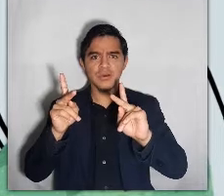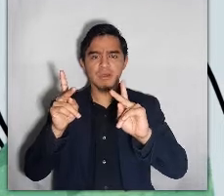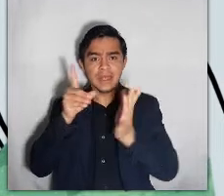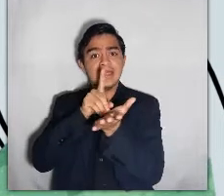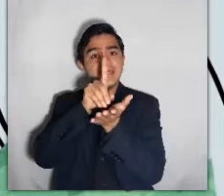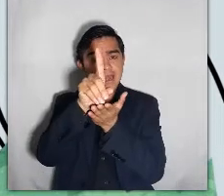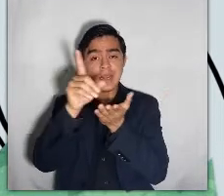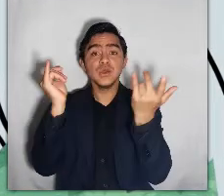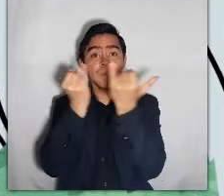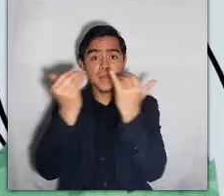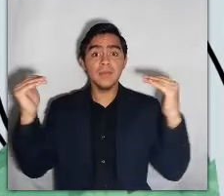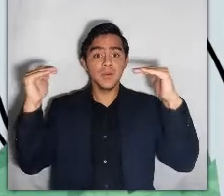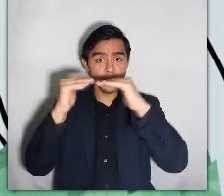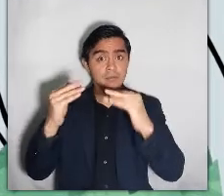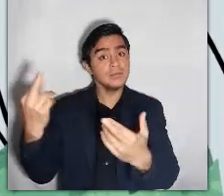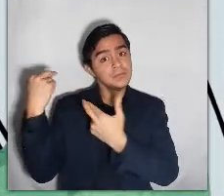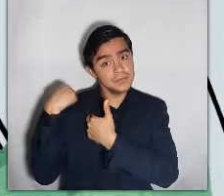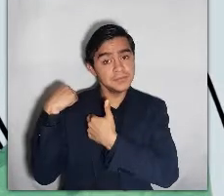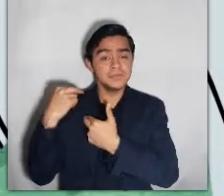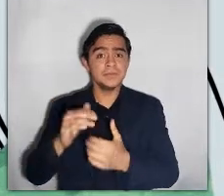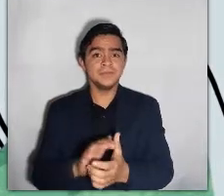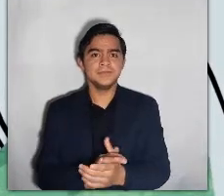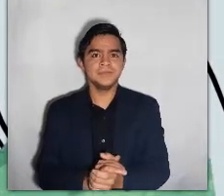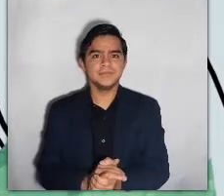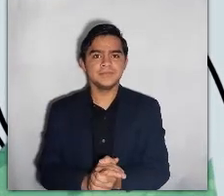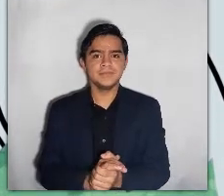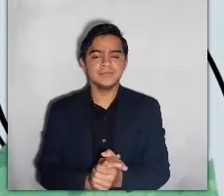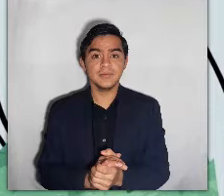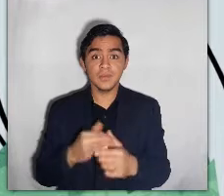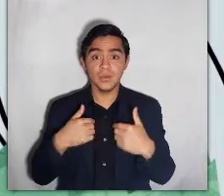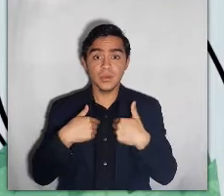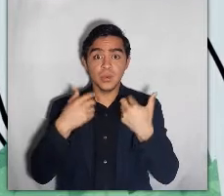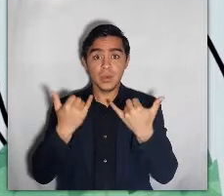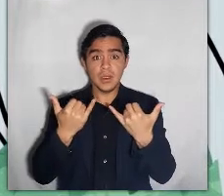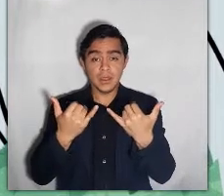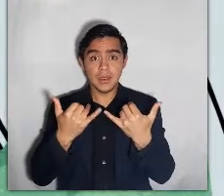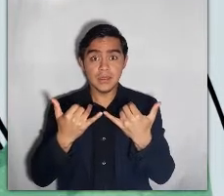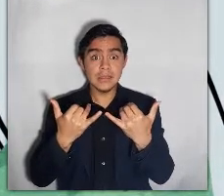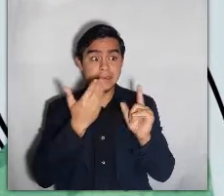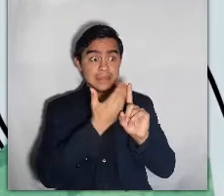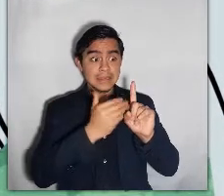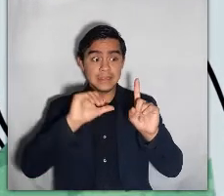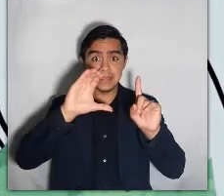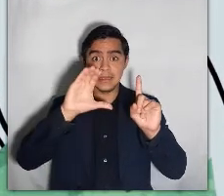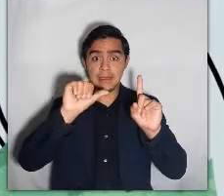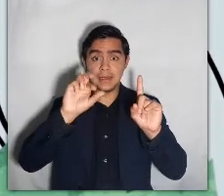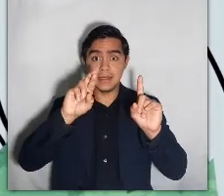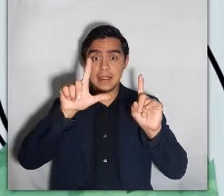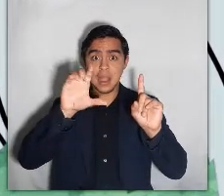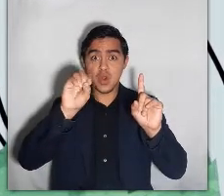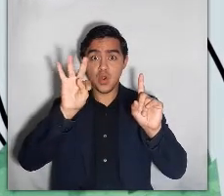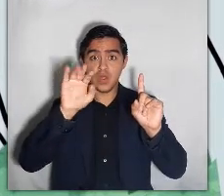donde todas las personas tienen los mismos derechos y deberes. Ok, ahora les voy a contar